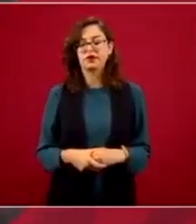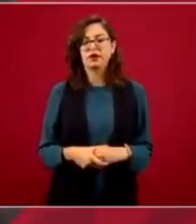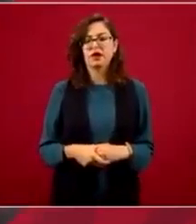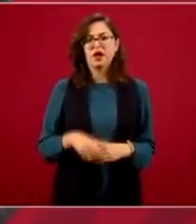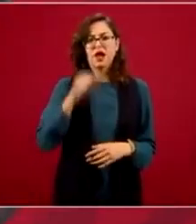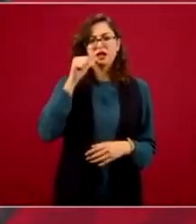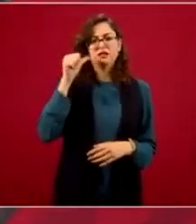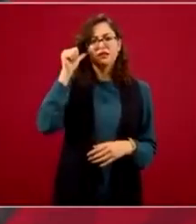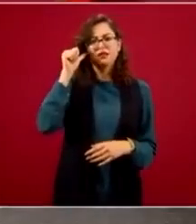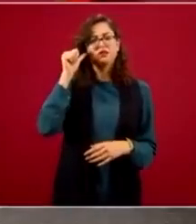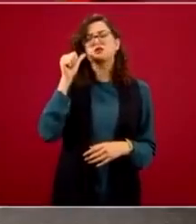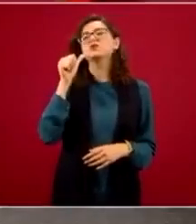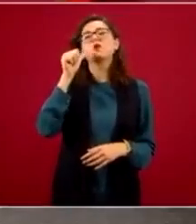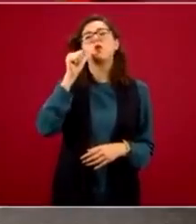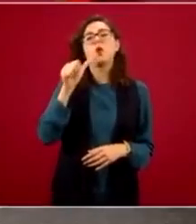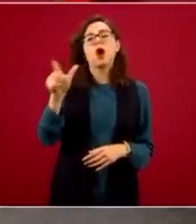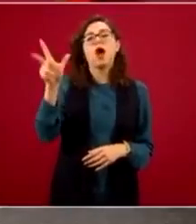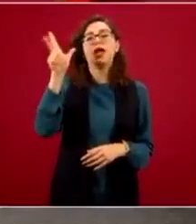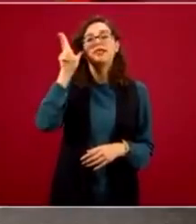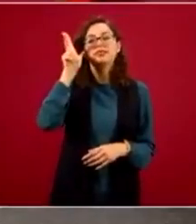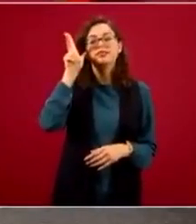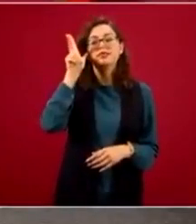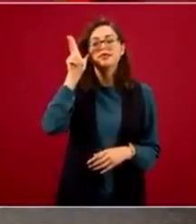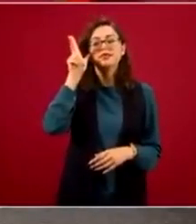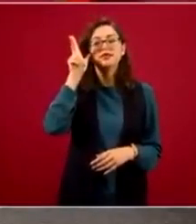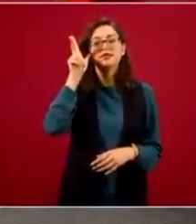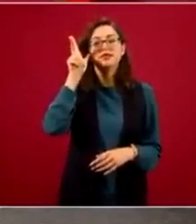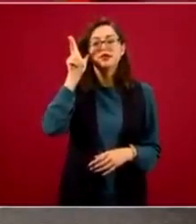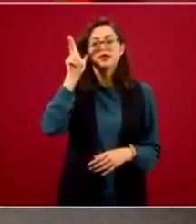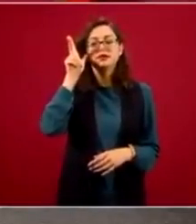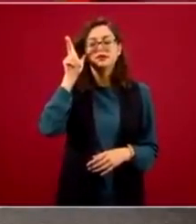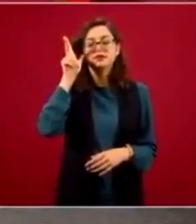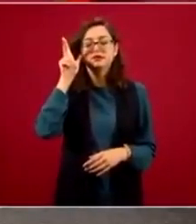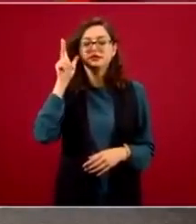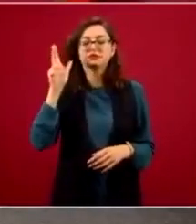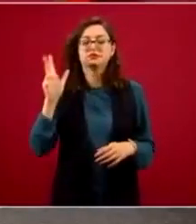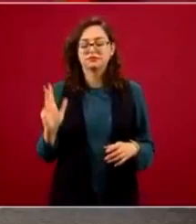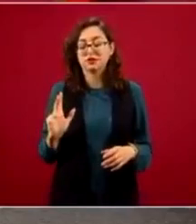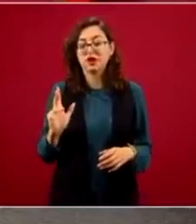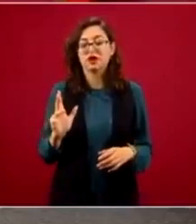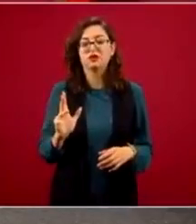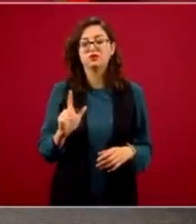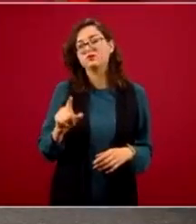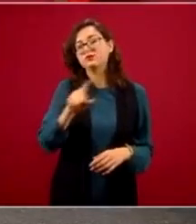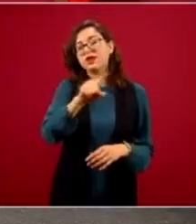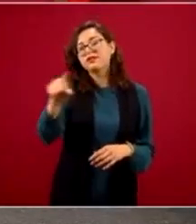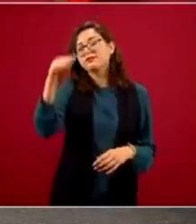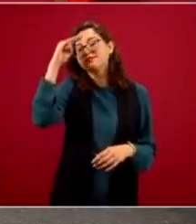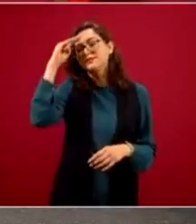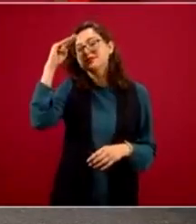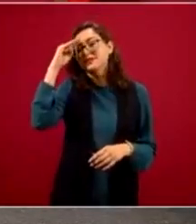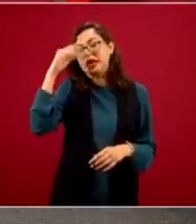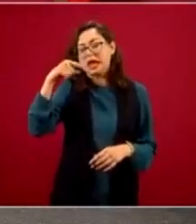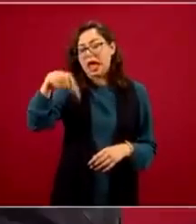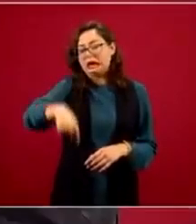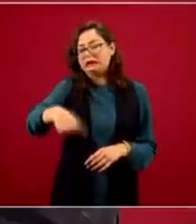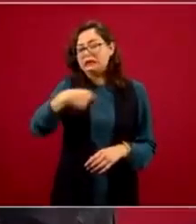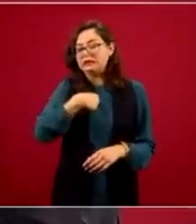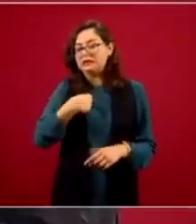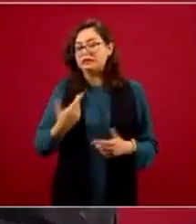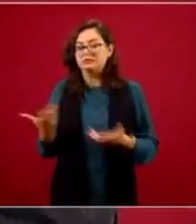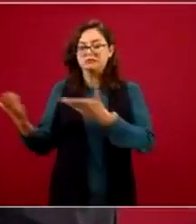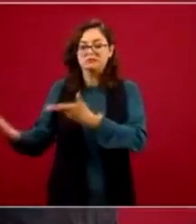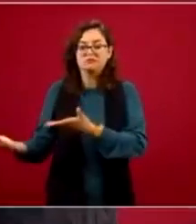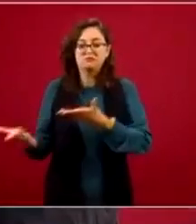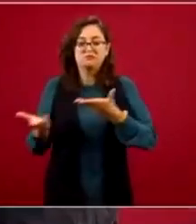Antier, creo que de manera espontánea, porque no crean que yo vengo aquí ya